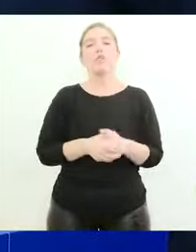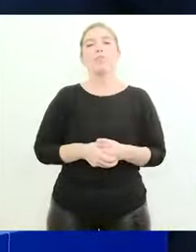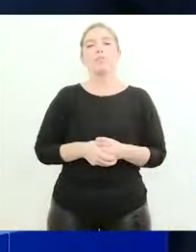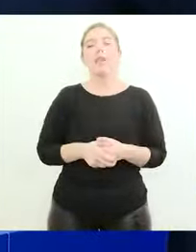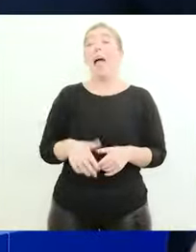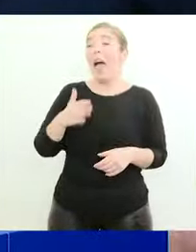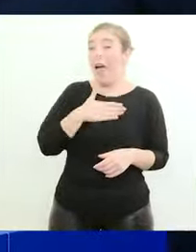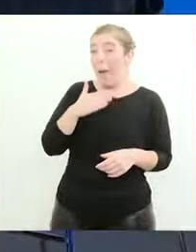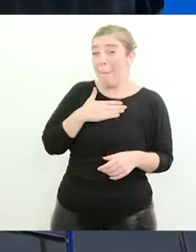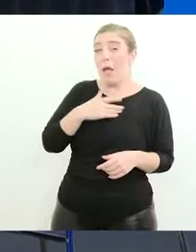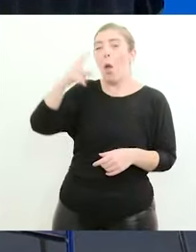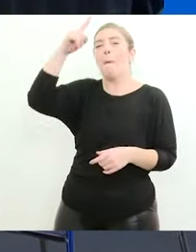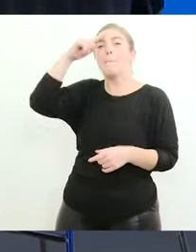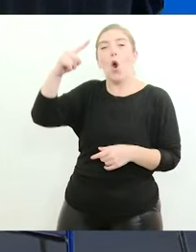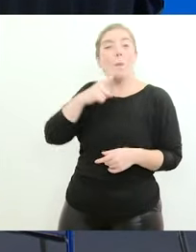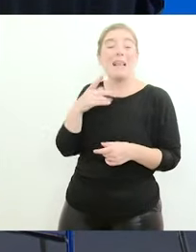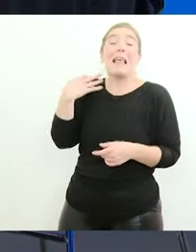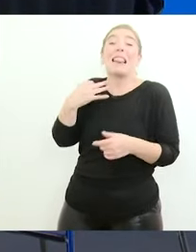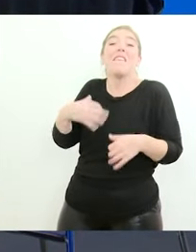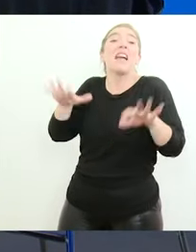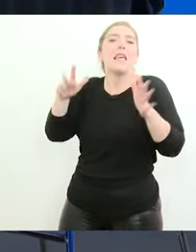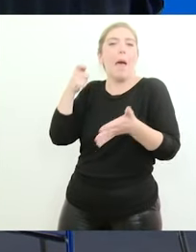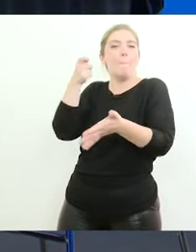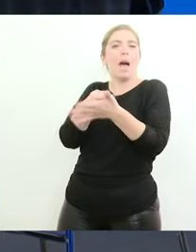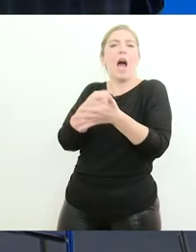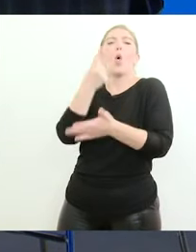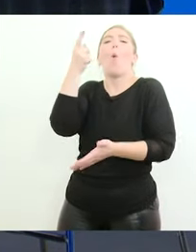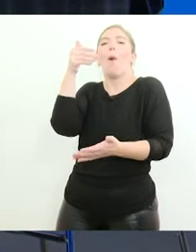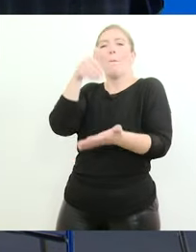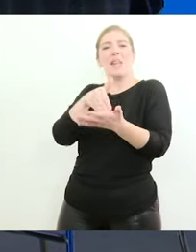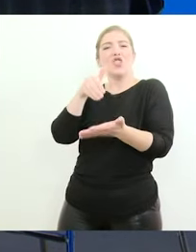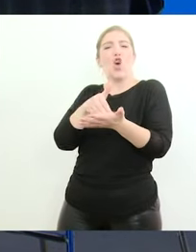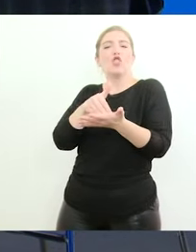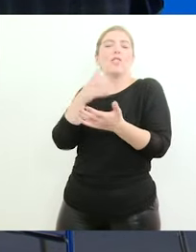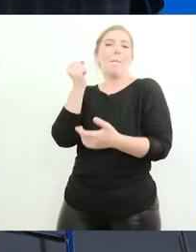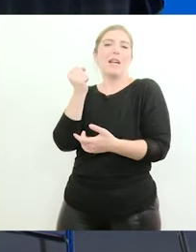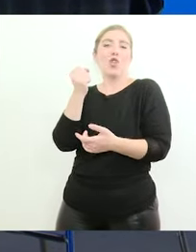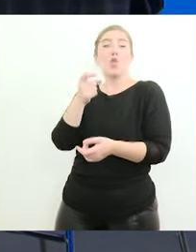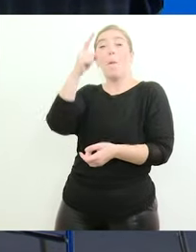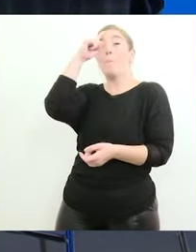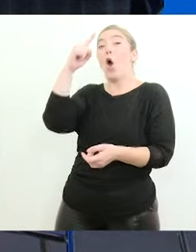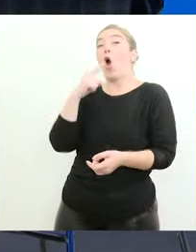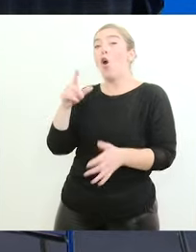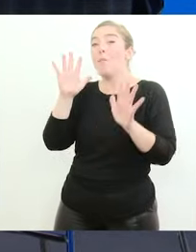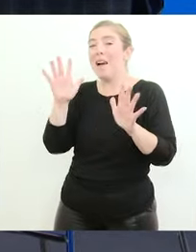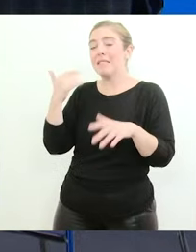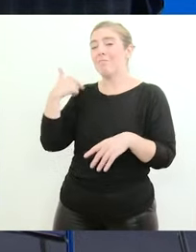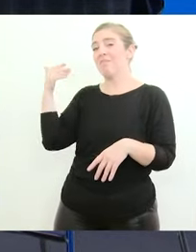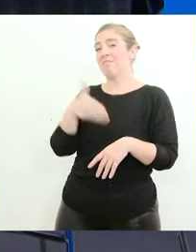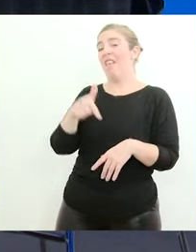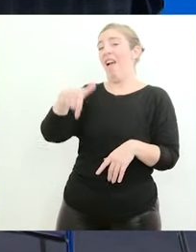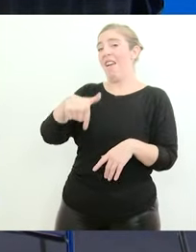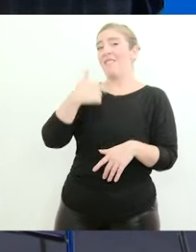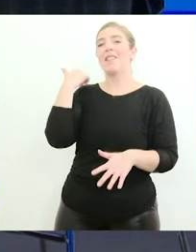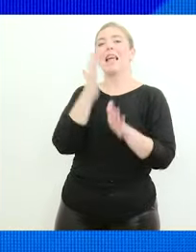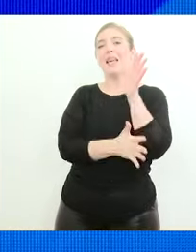me costaría un millón de pesos por mes hacer este tratamiento que acá me lo hacen gratis inclusive viene gente de